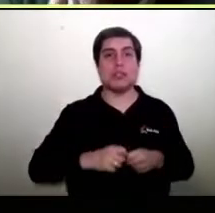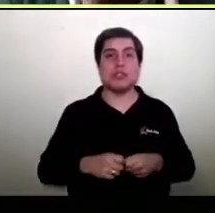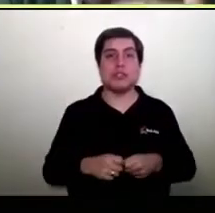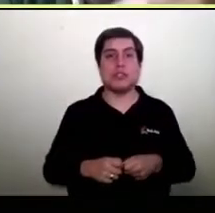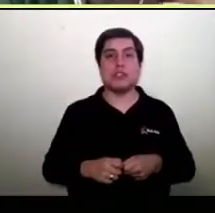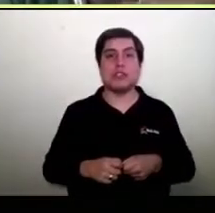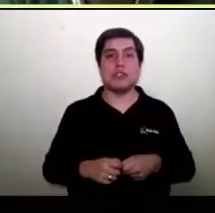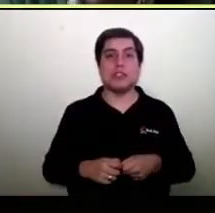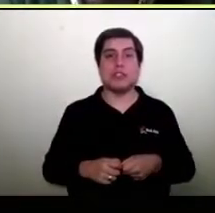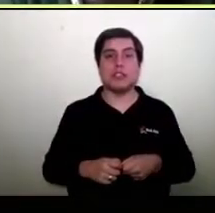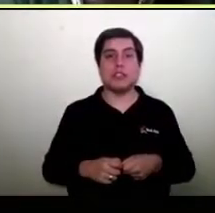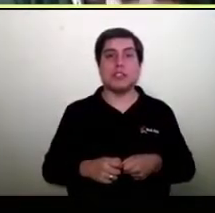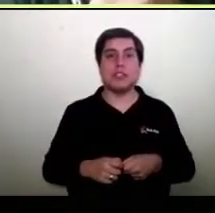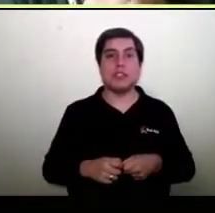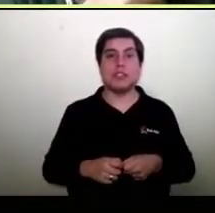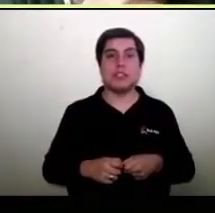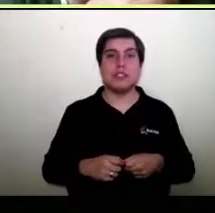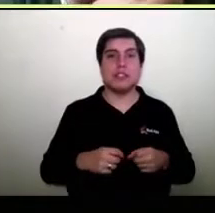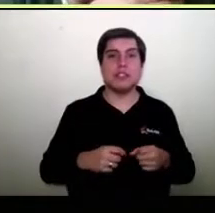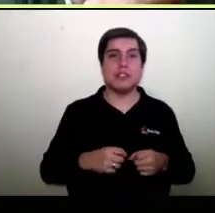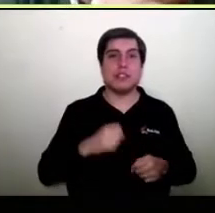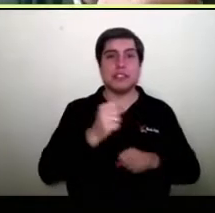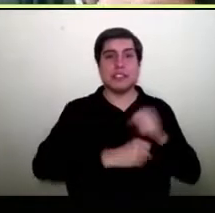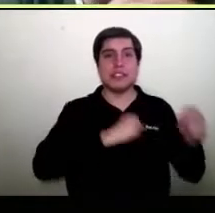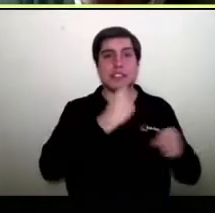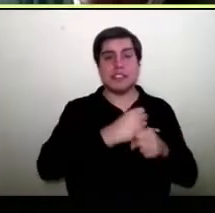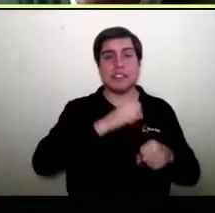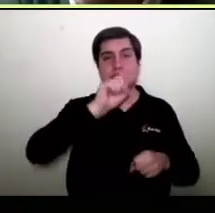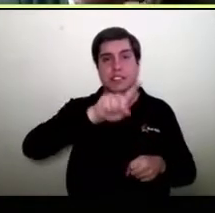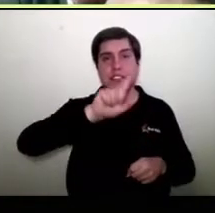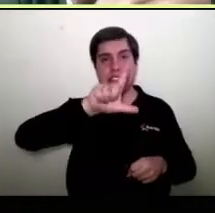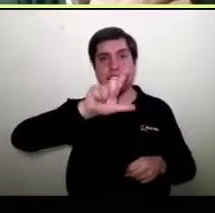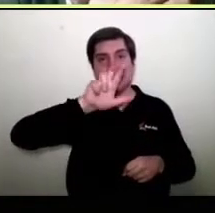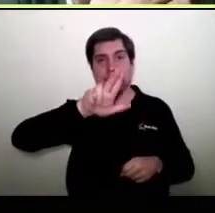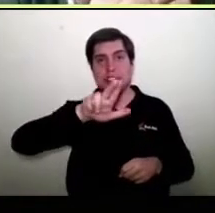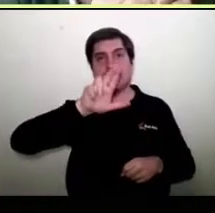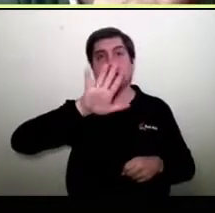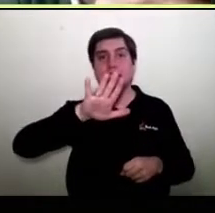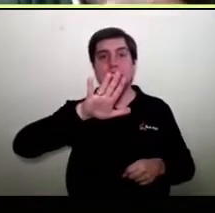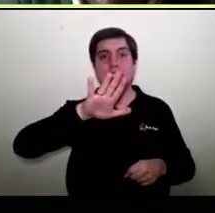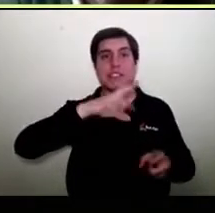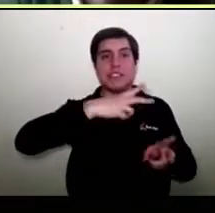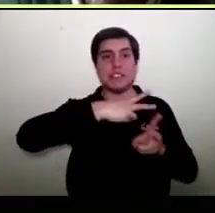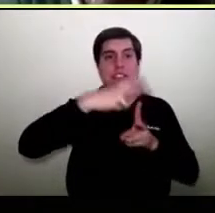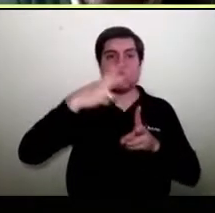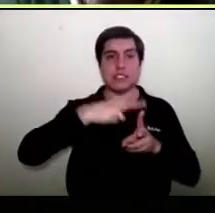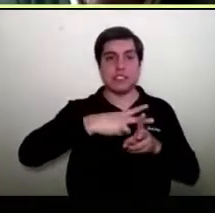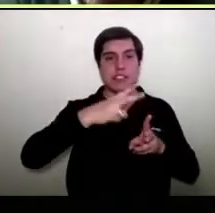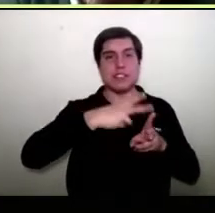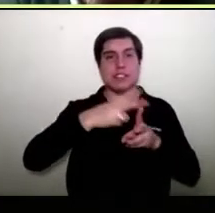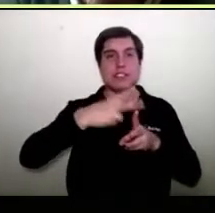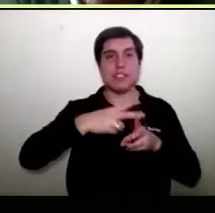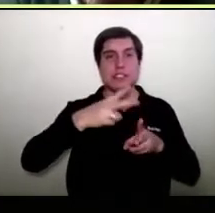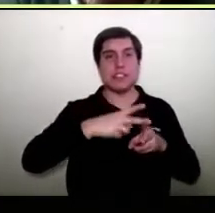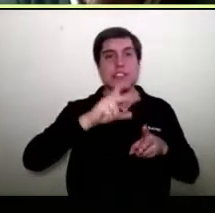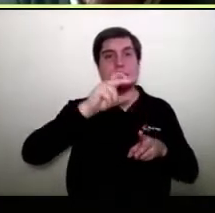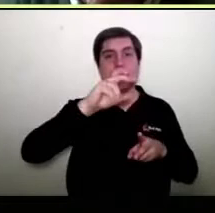malls, de las tiendas? El primer mall fue construido en 1785. En la ciudad